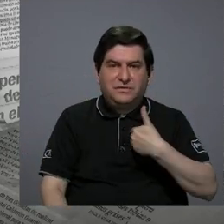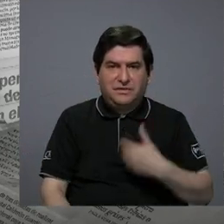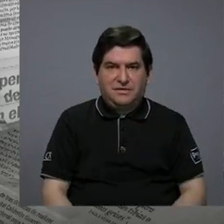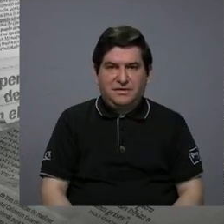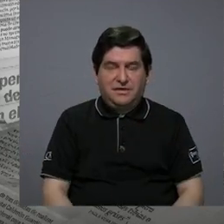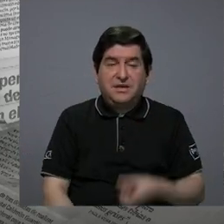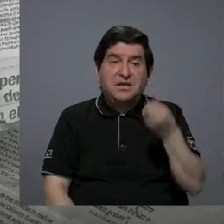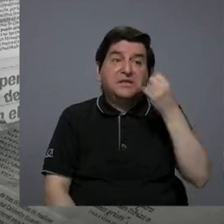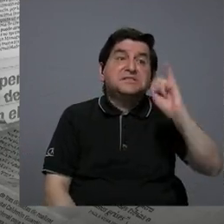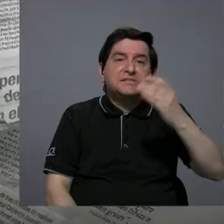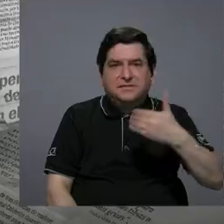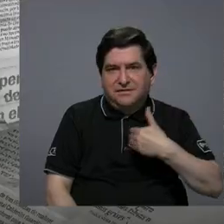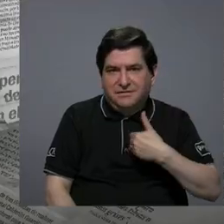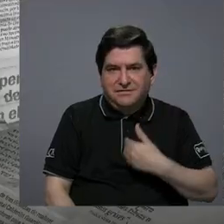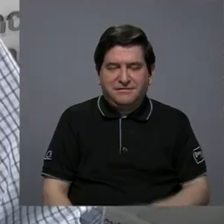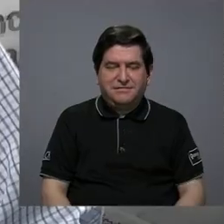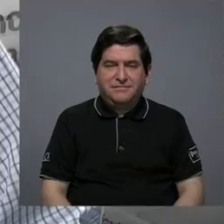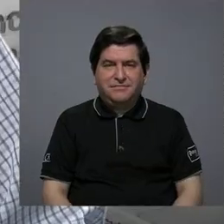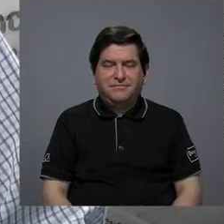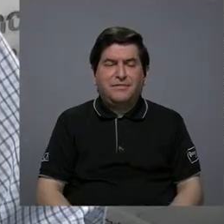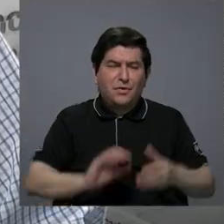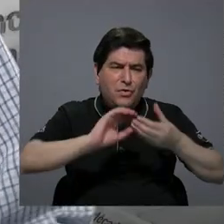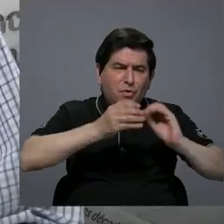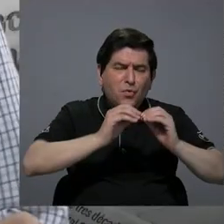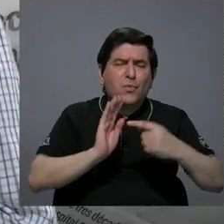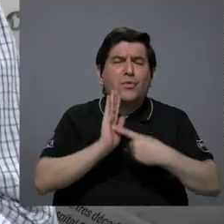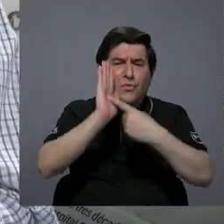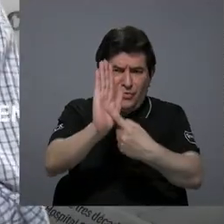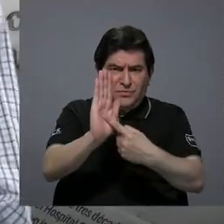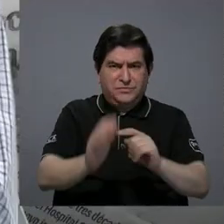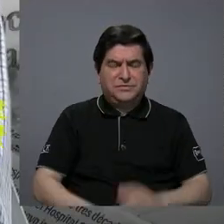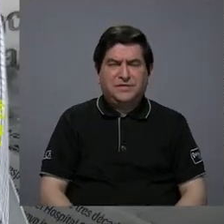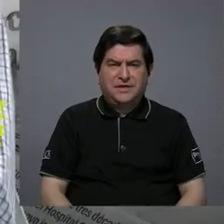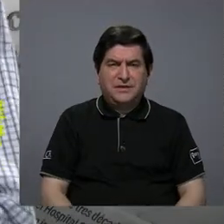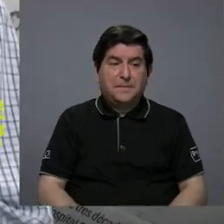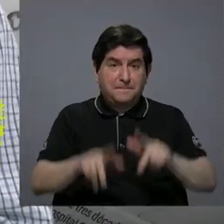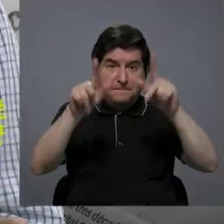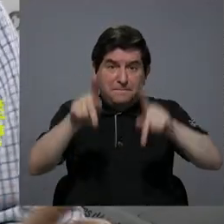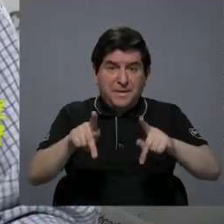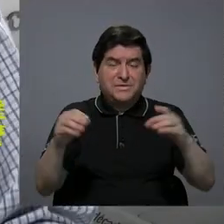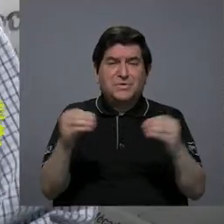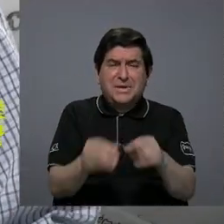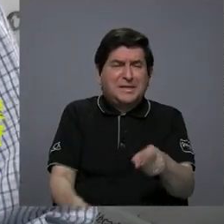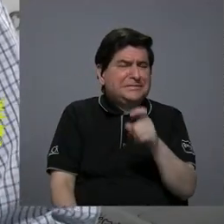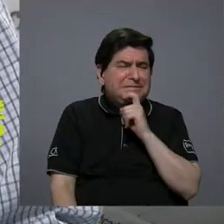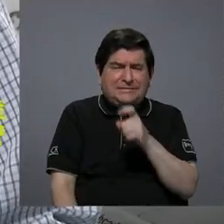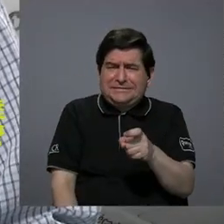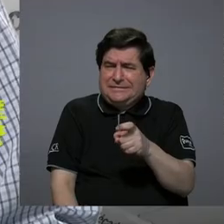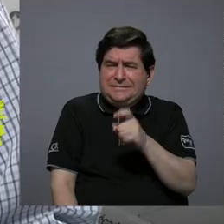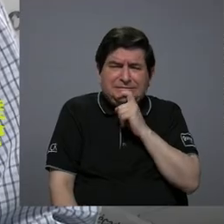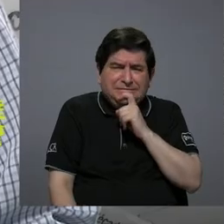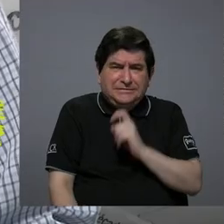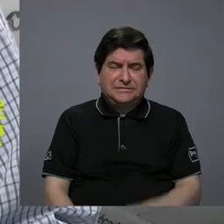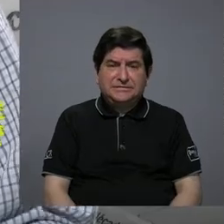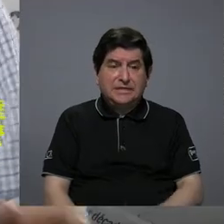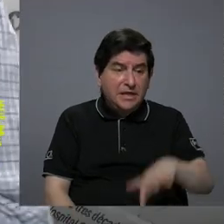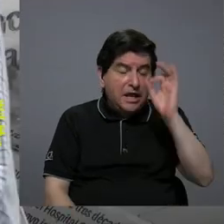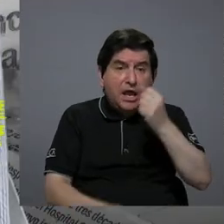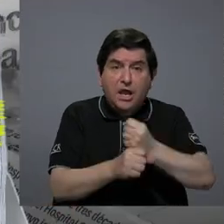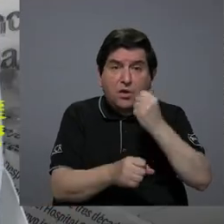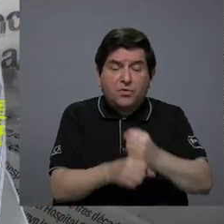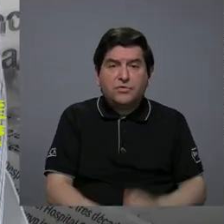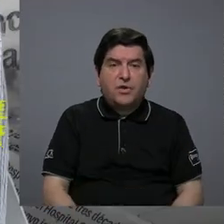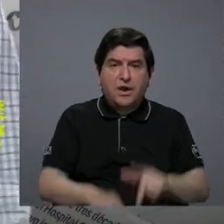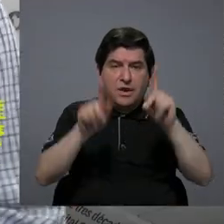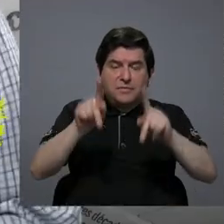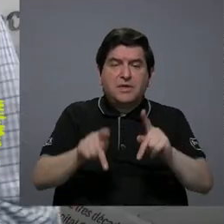hayan recibido. Sí, por ejemplo, los datos muestran que entre las personas que más difícil tienen el conseguir empleo están